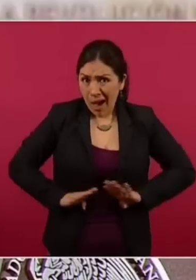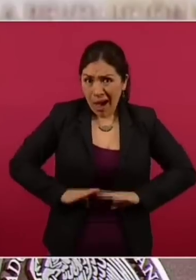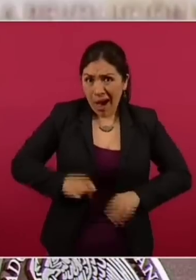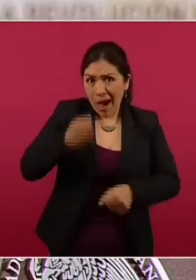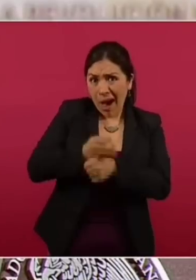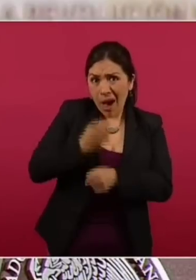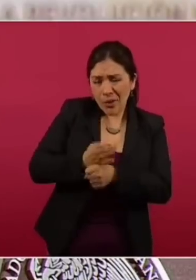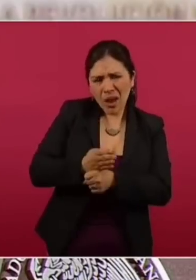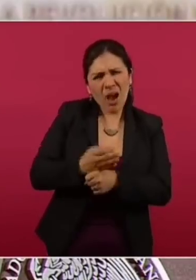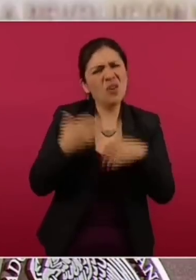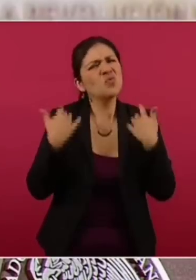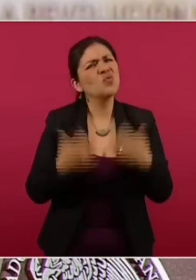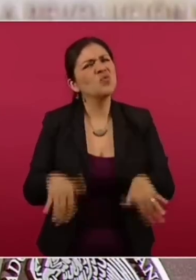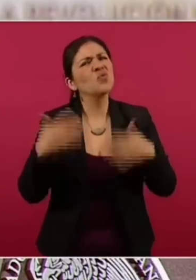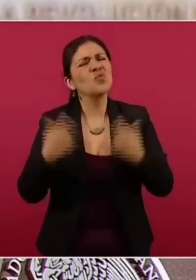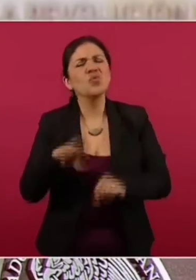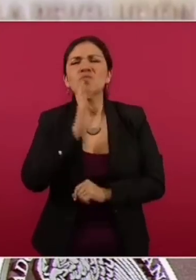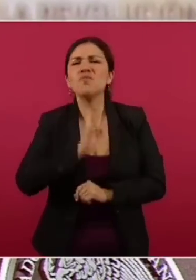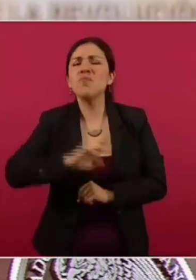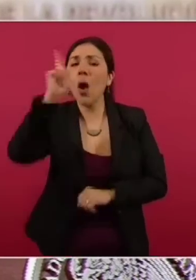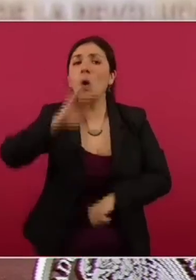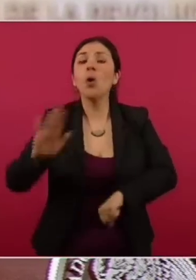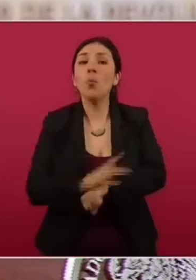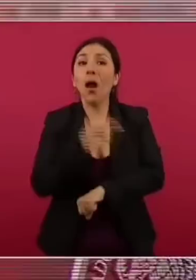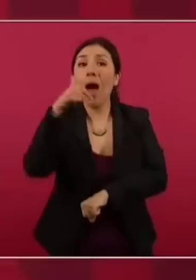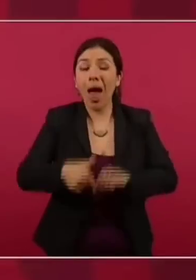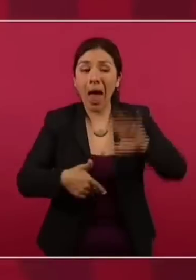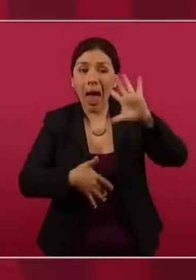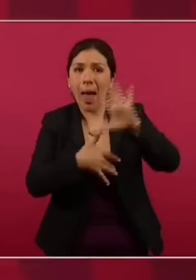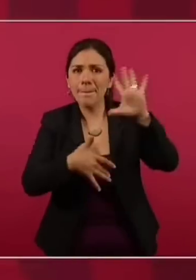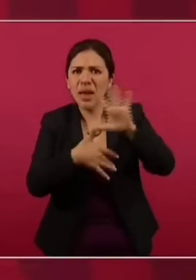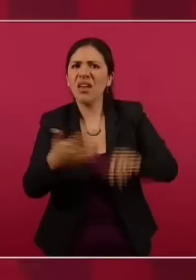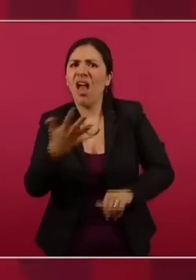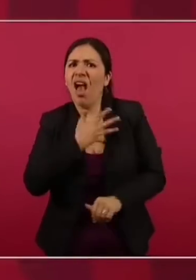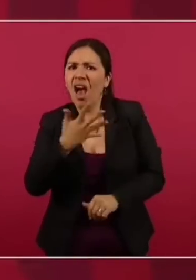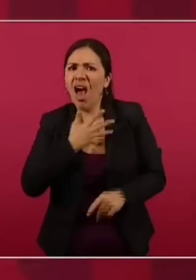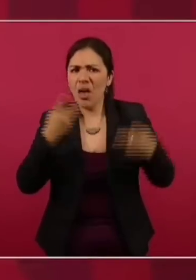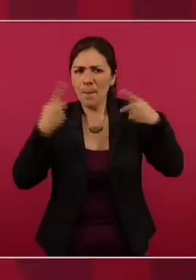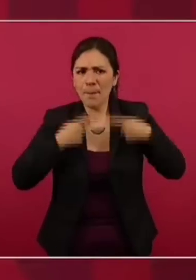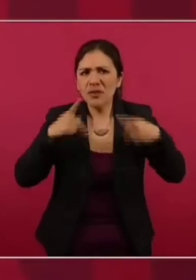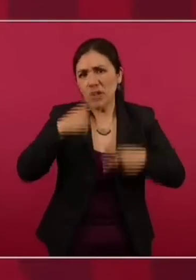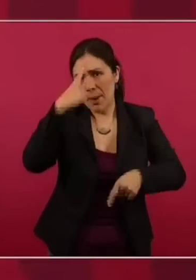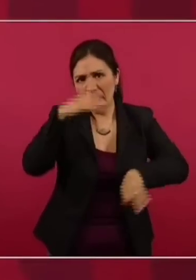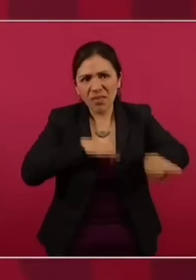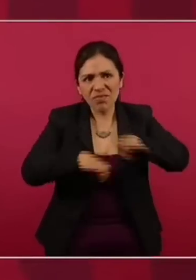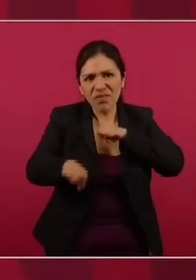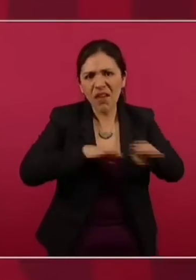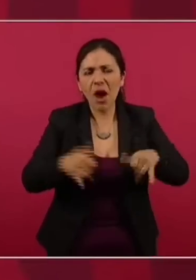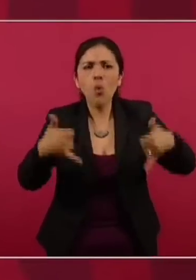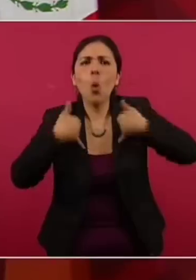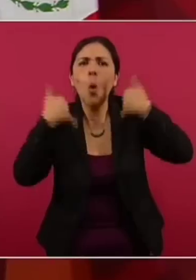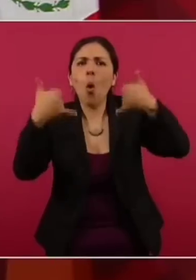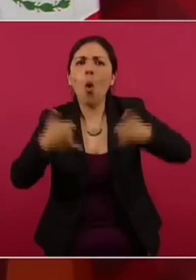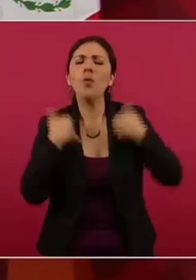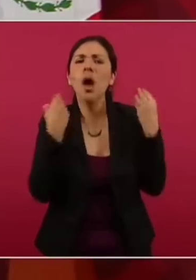porque América tiene fuerza de trabajo joven,